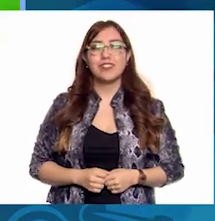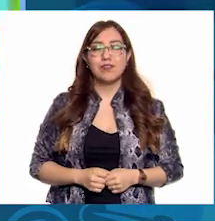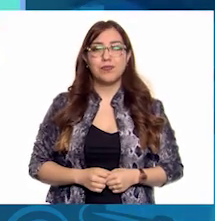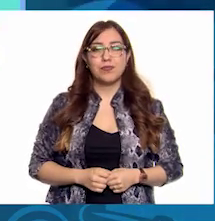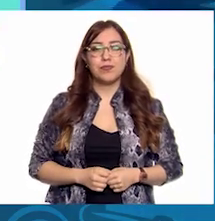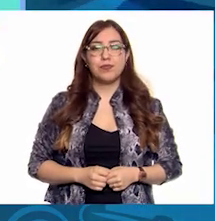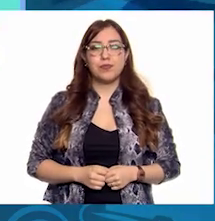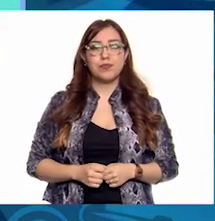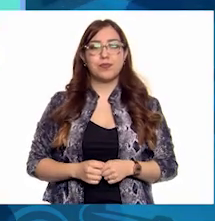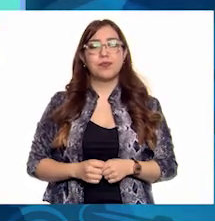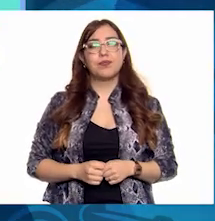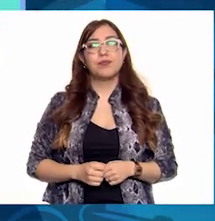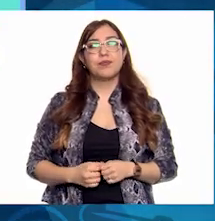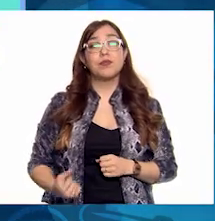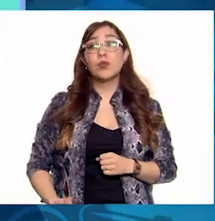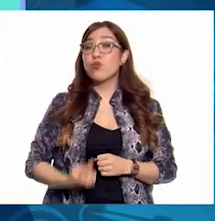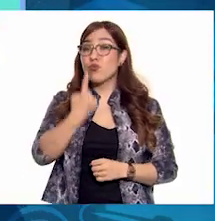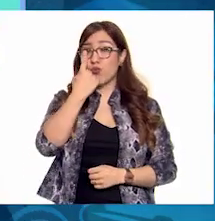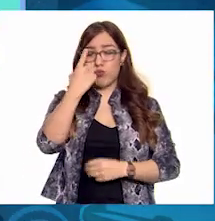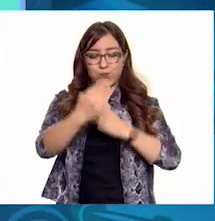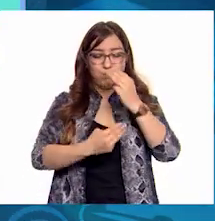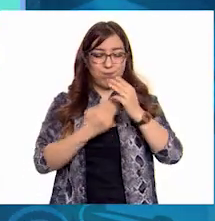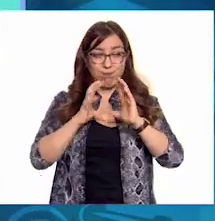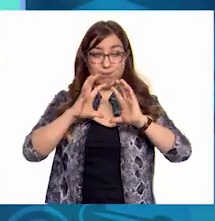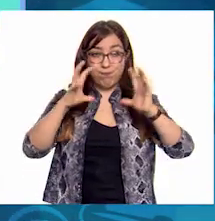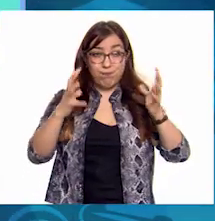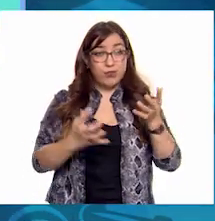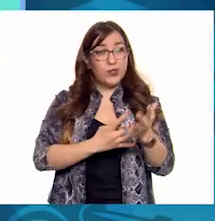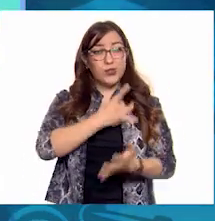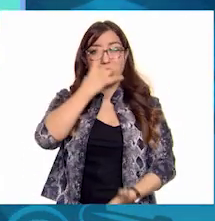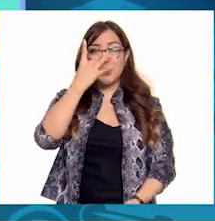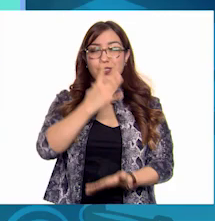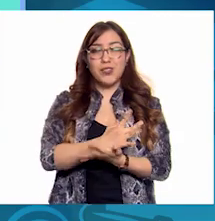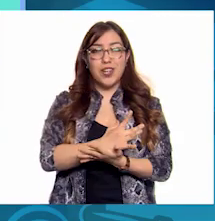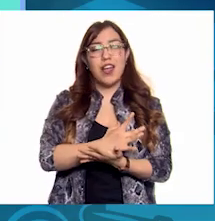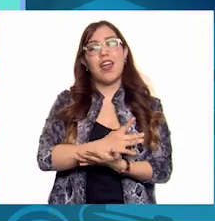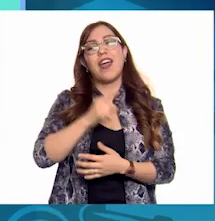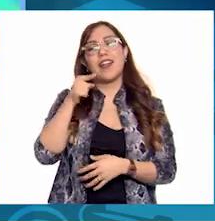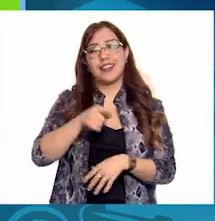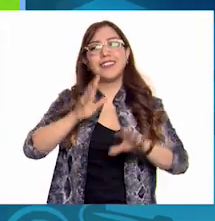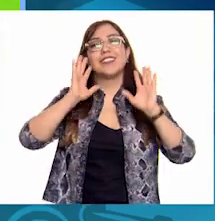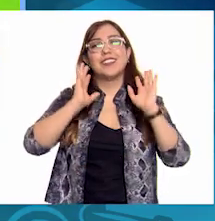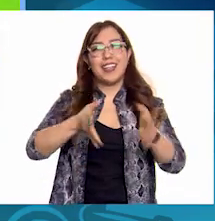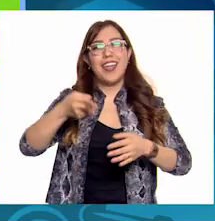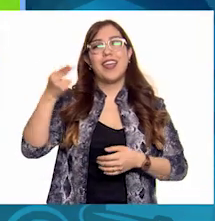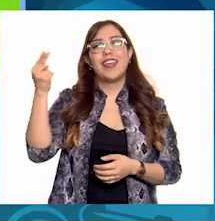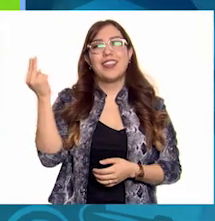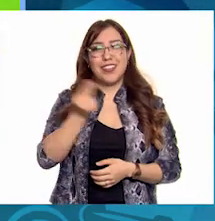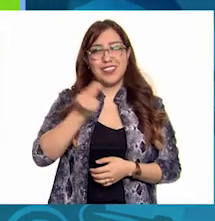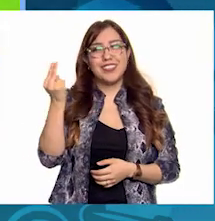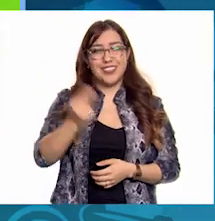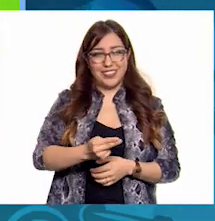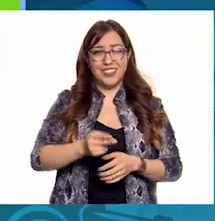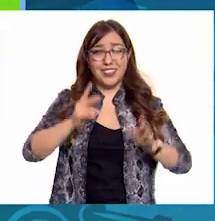Solo hay un mundo, nos necesita guiar